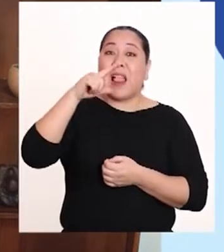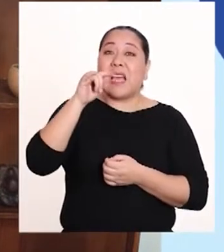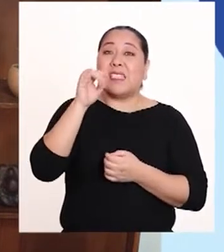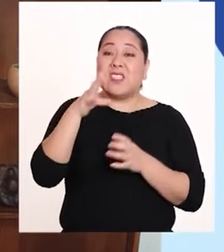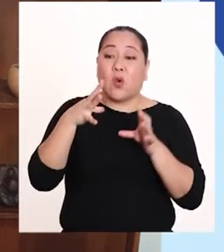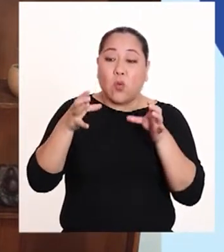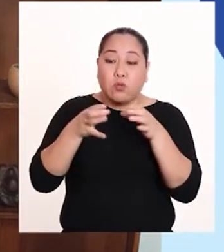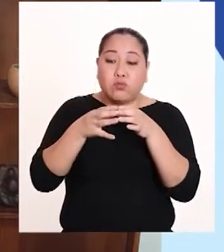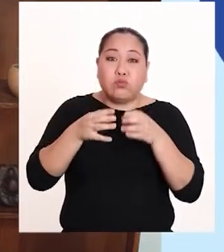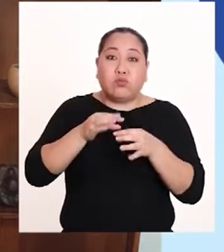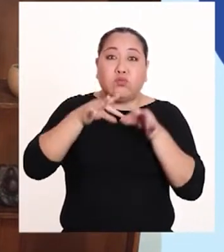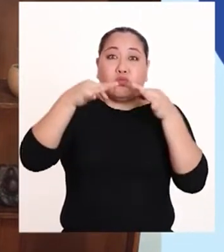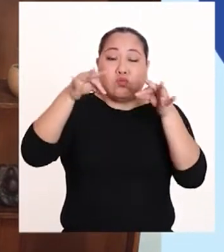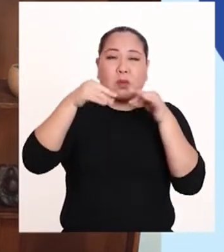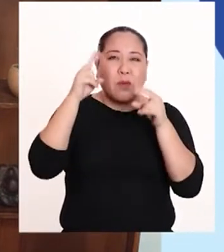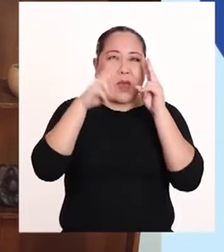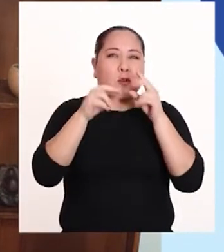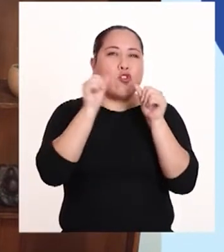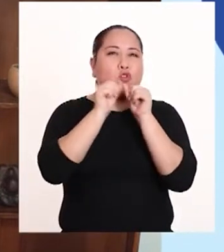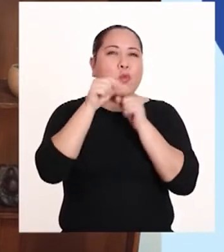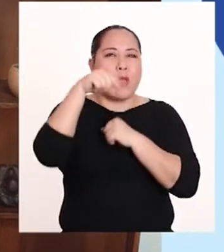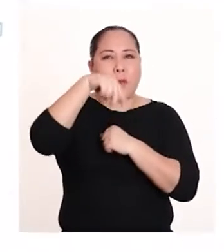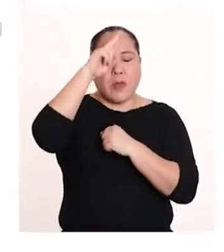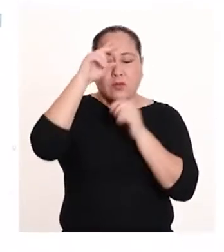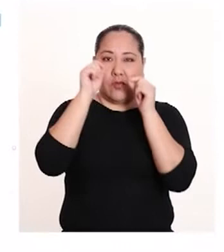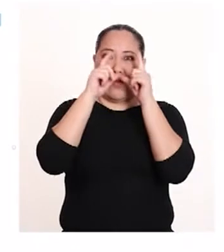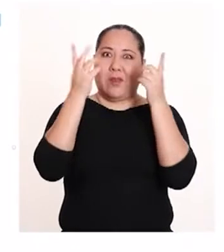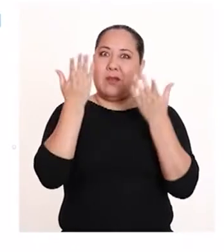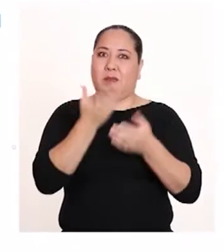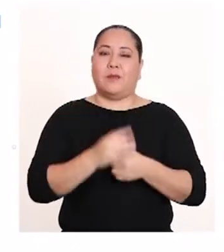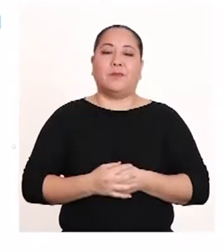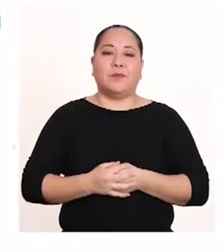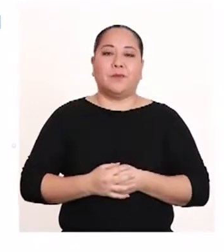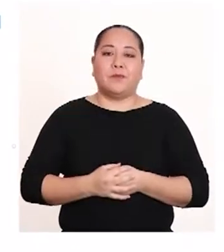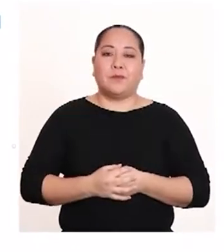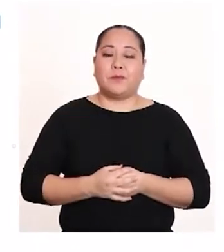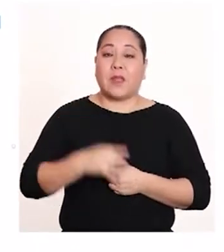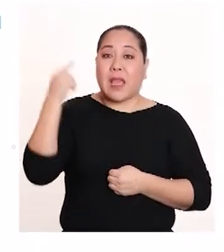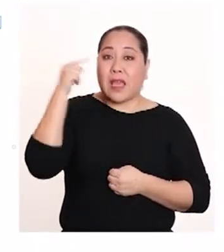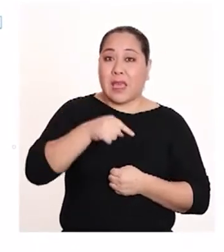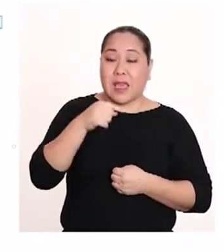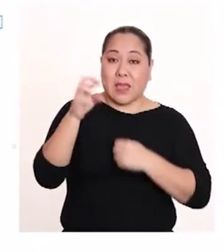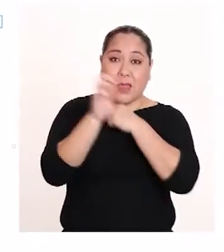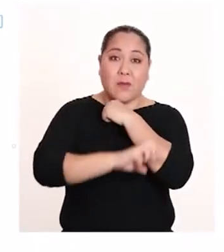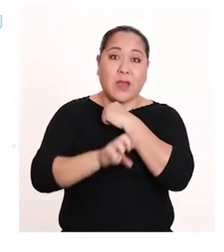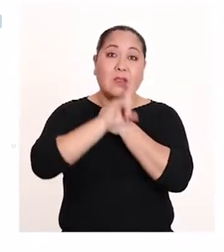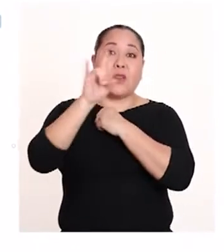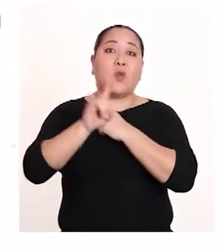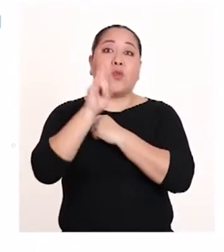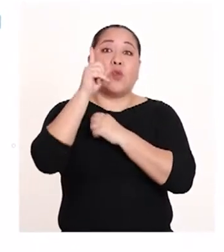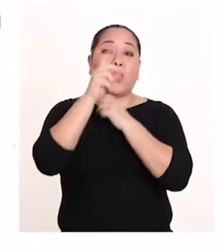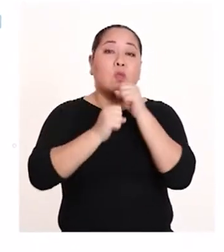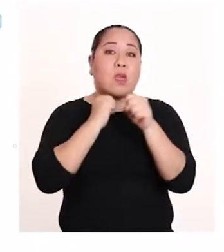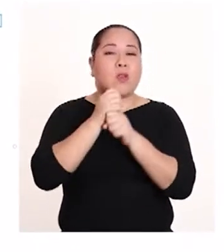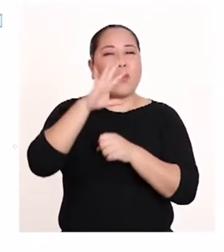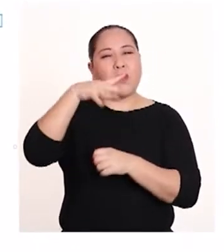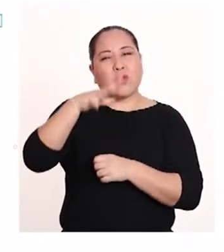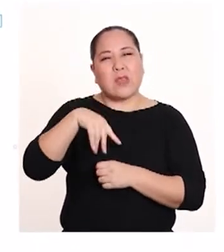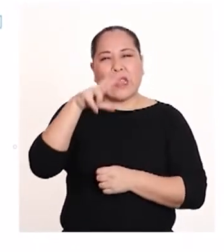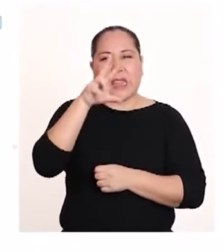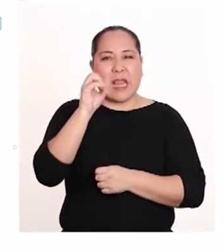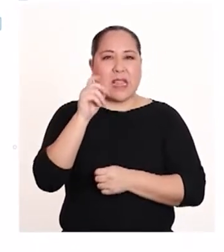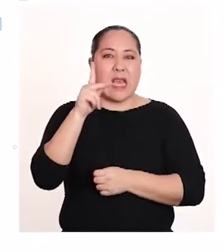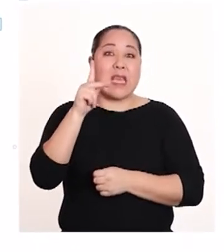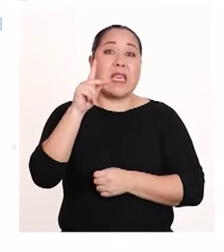observemos las siguientes cifras del Perú que nos sorprenderán. En nuestro país se usan al año aproximadamente